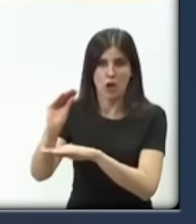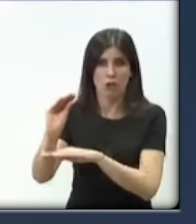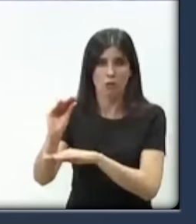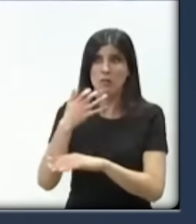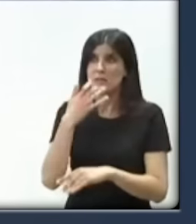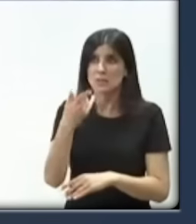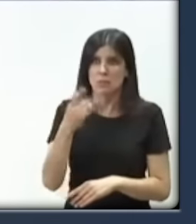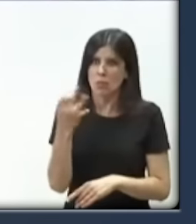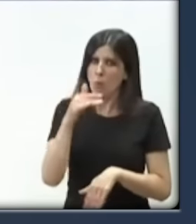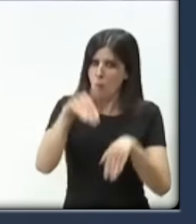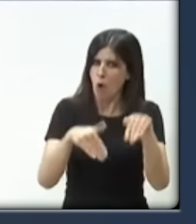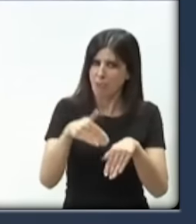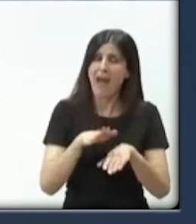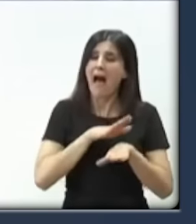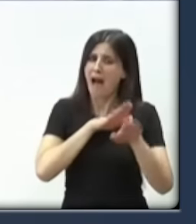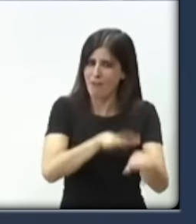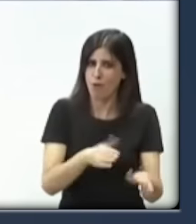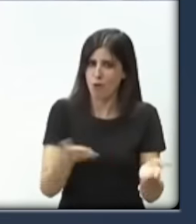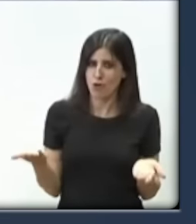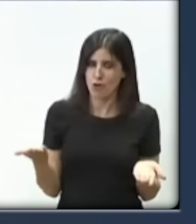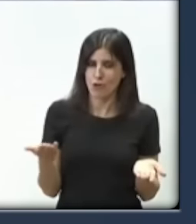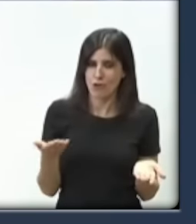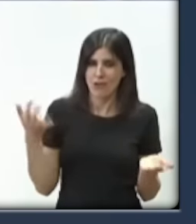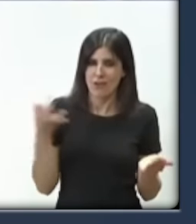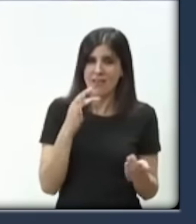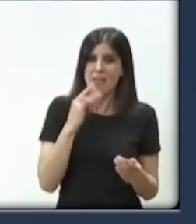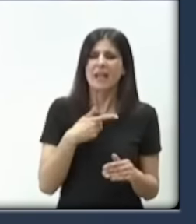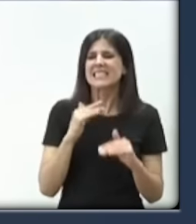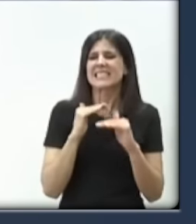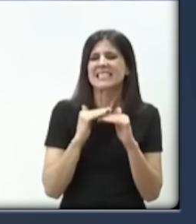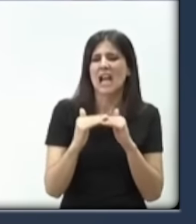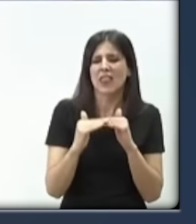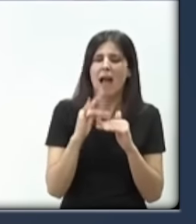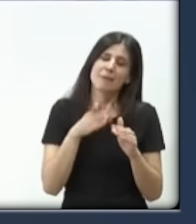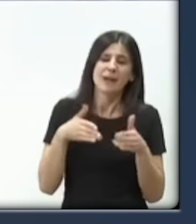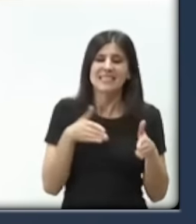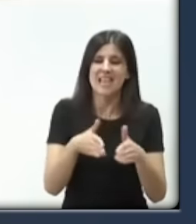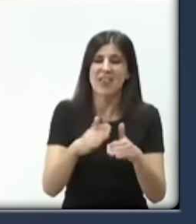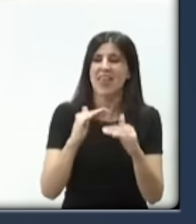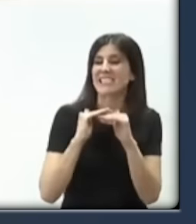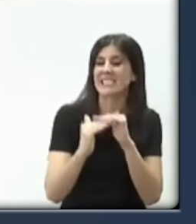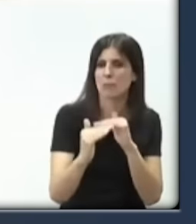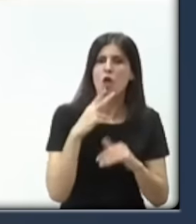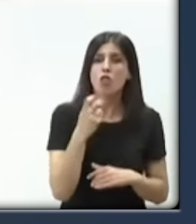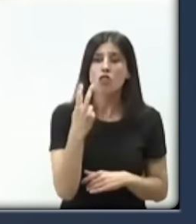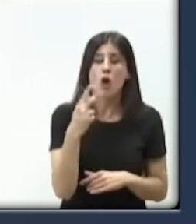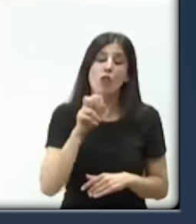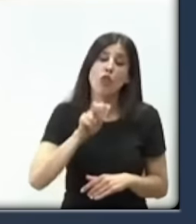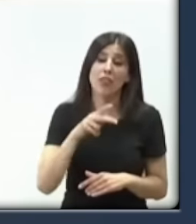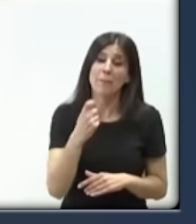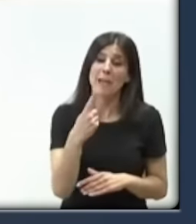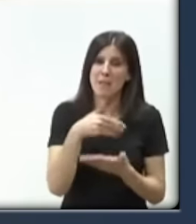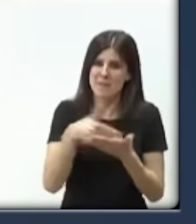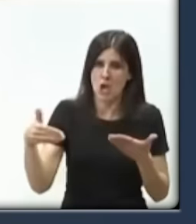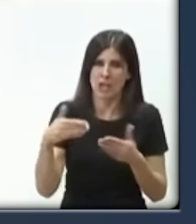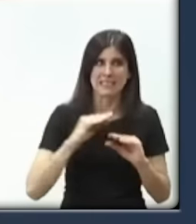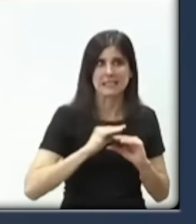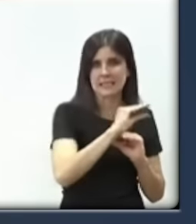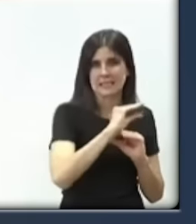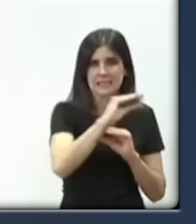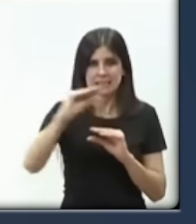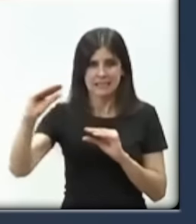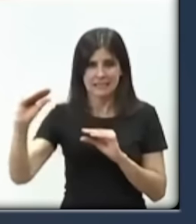de la senda de estabilidad, que les da 12.000 millones, señora García, en los próximos dos años, a comunidades autónomas y